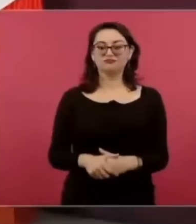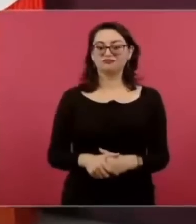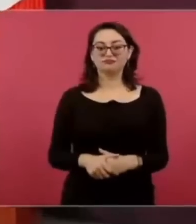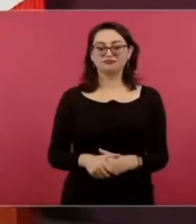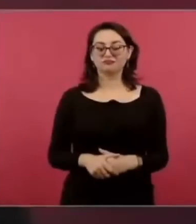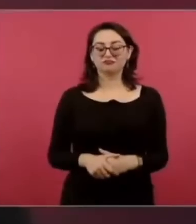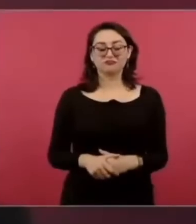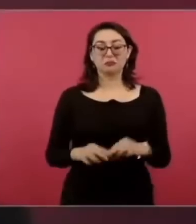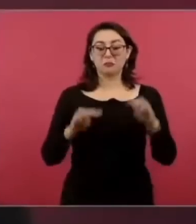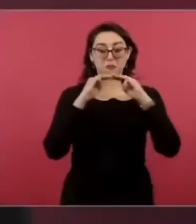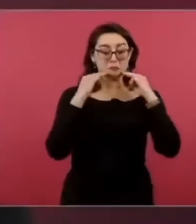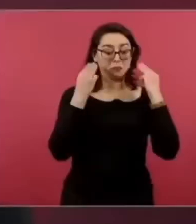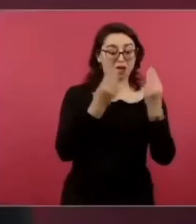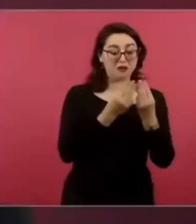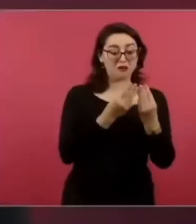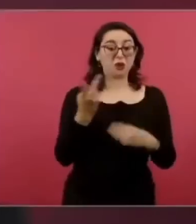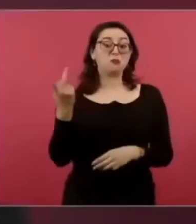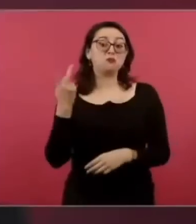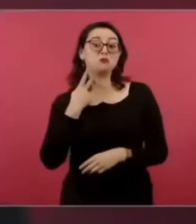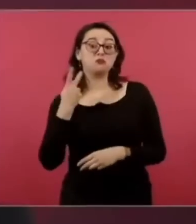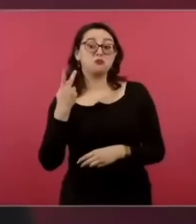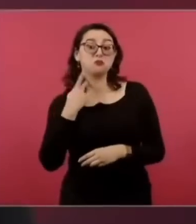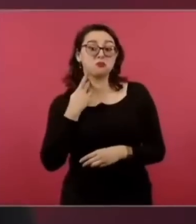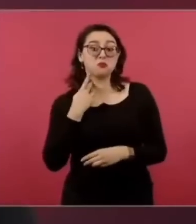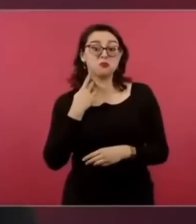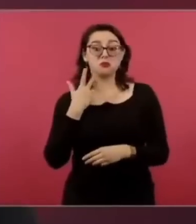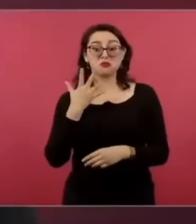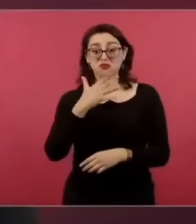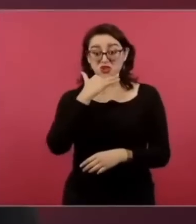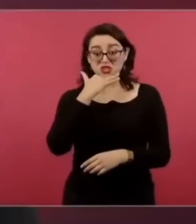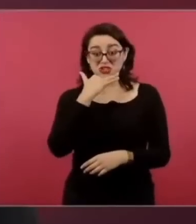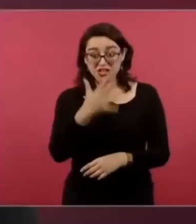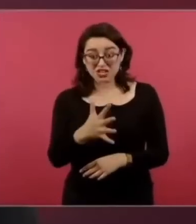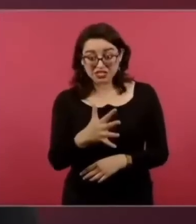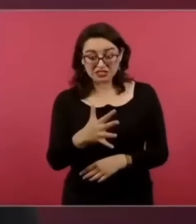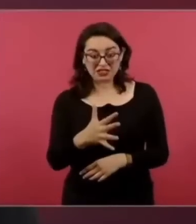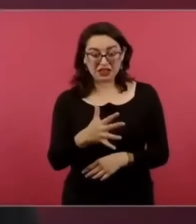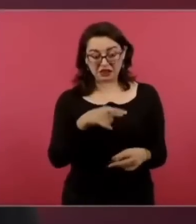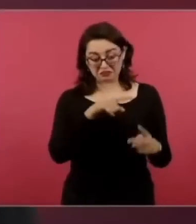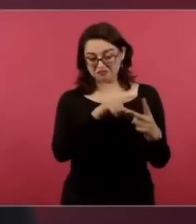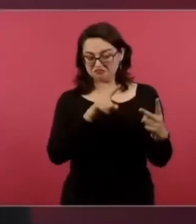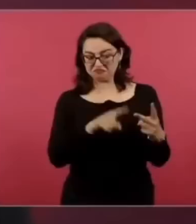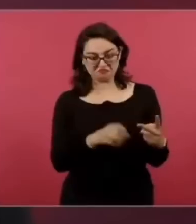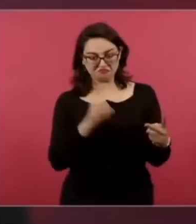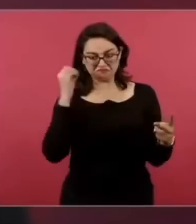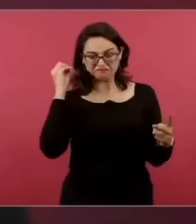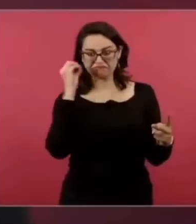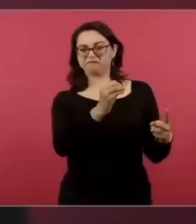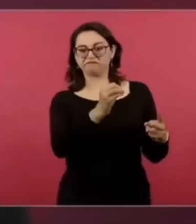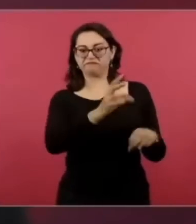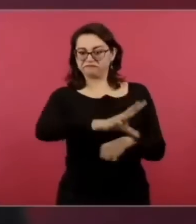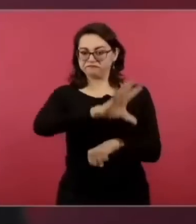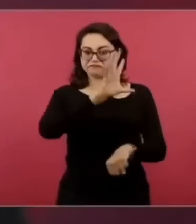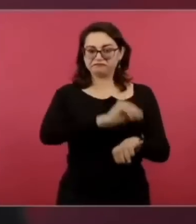Ni delincuencia organizada, ni delincuencia de cuello blanco. Cero